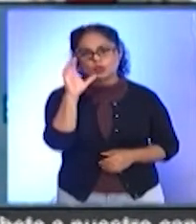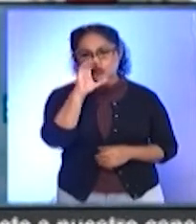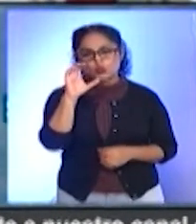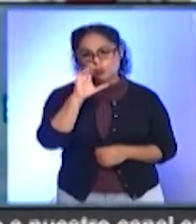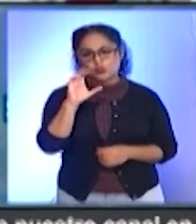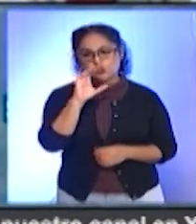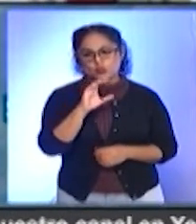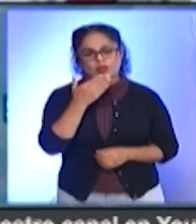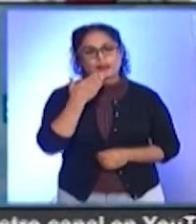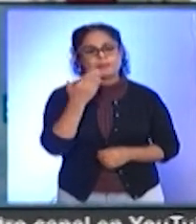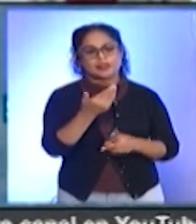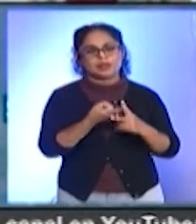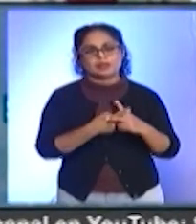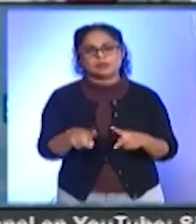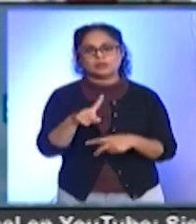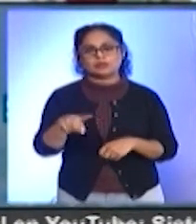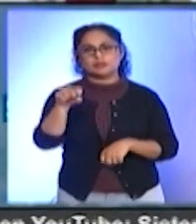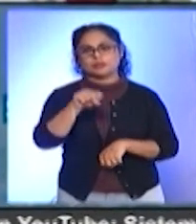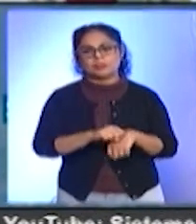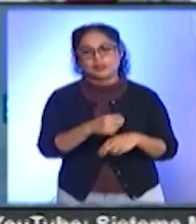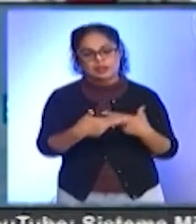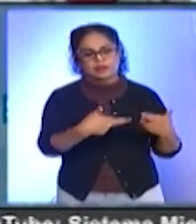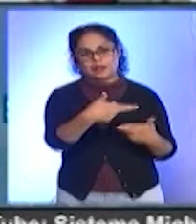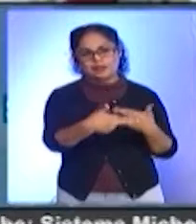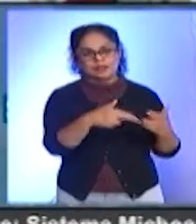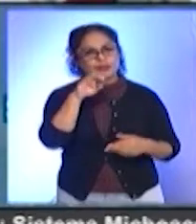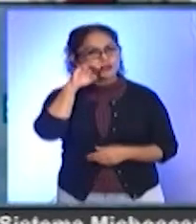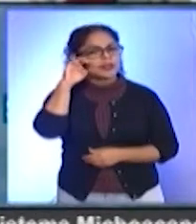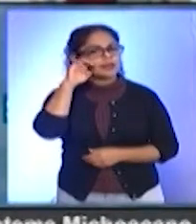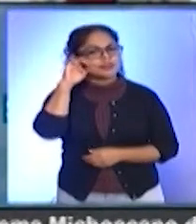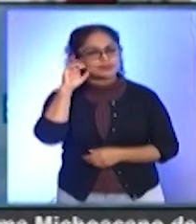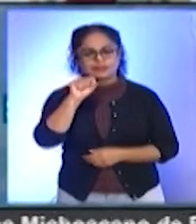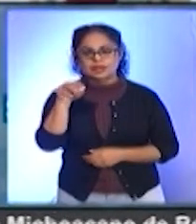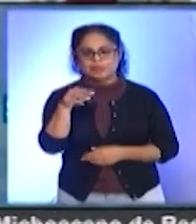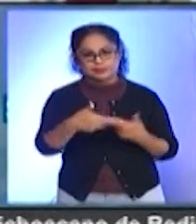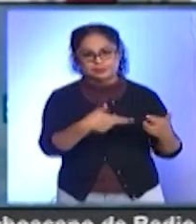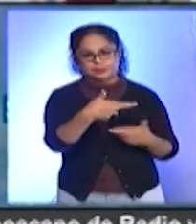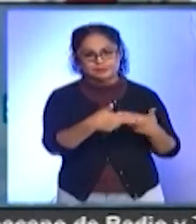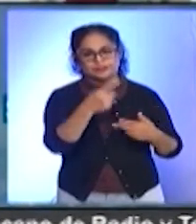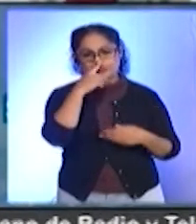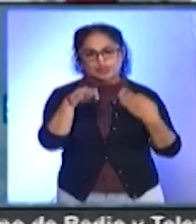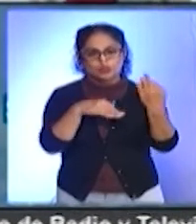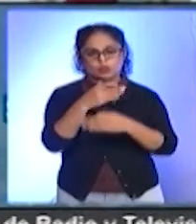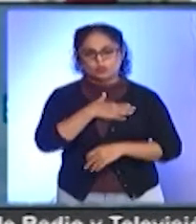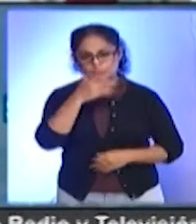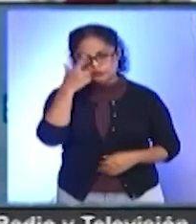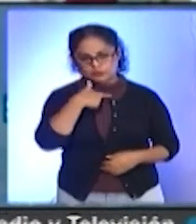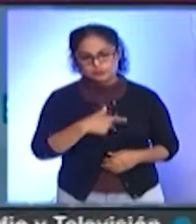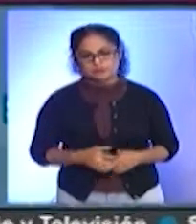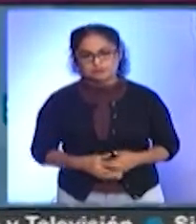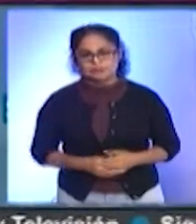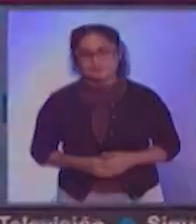le deseo que tenga excelente inicio de semana y regreso con Erich Serpa al estudio de SM Noticias. Para todos, muy buenas noches.